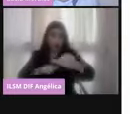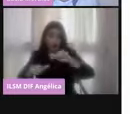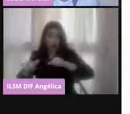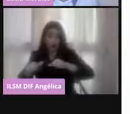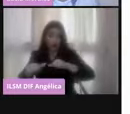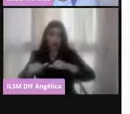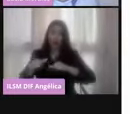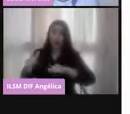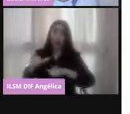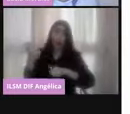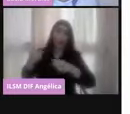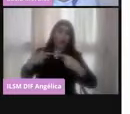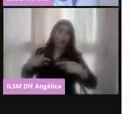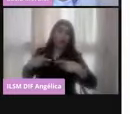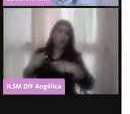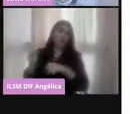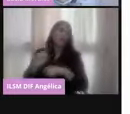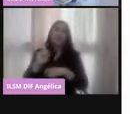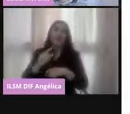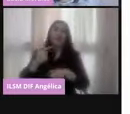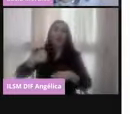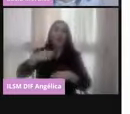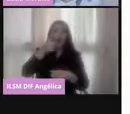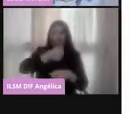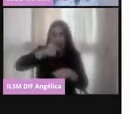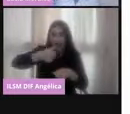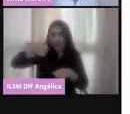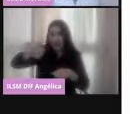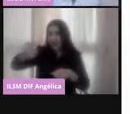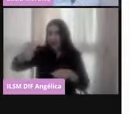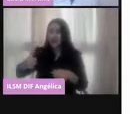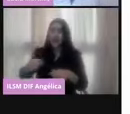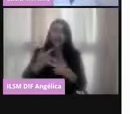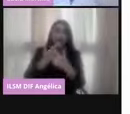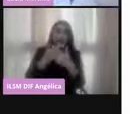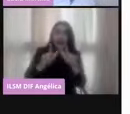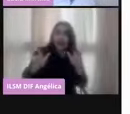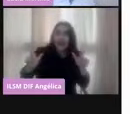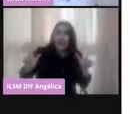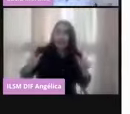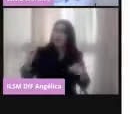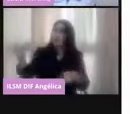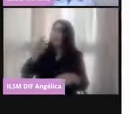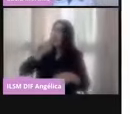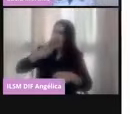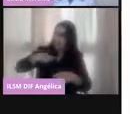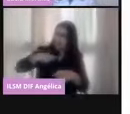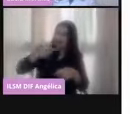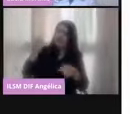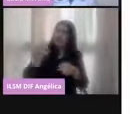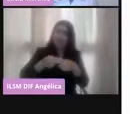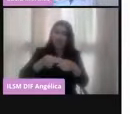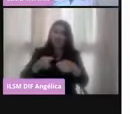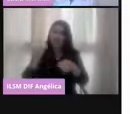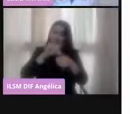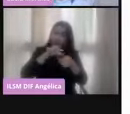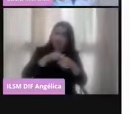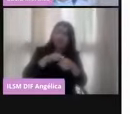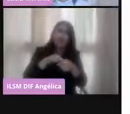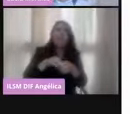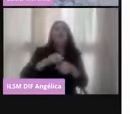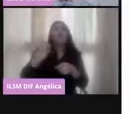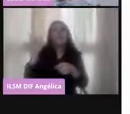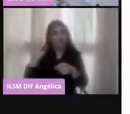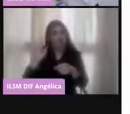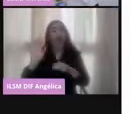personal. ¿Qué quiero decir con esto? Es libre. Nadie me tiene que decir y nadie me puede decir, seguramente lo harán, por